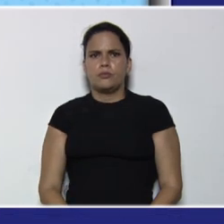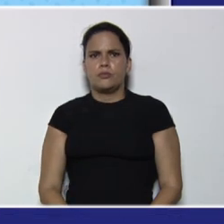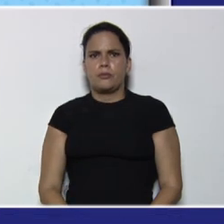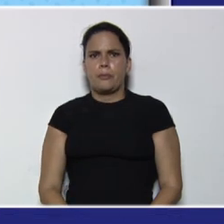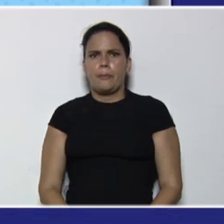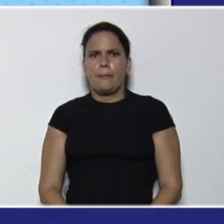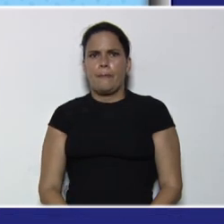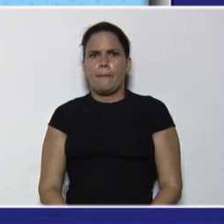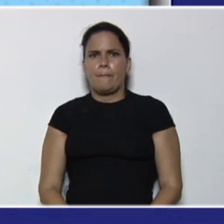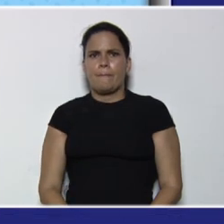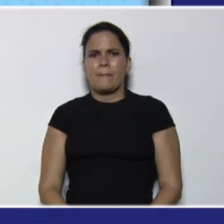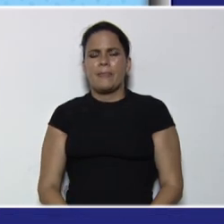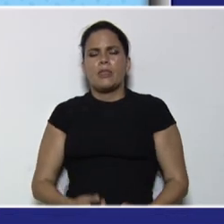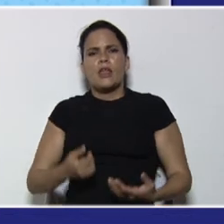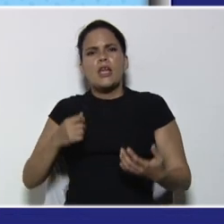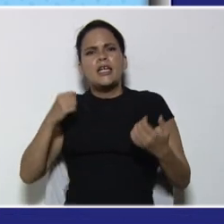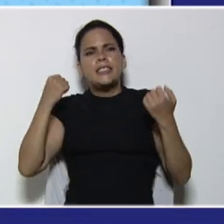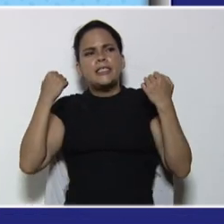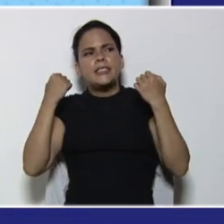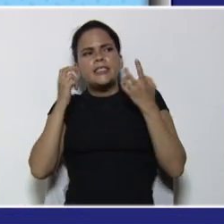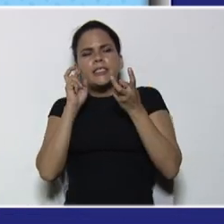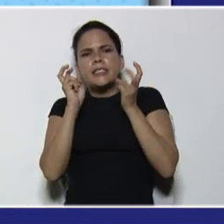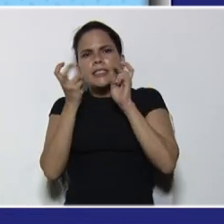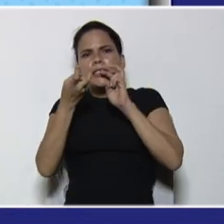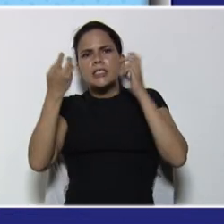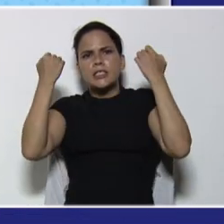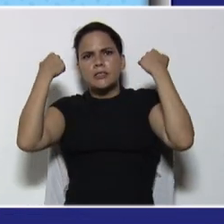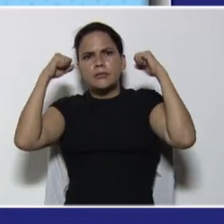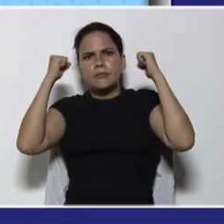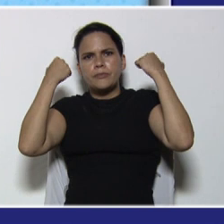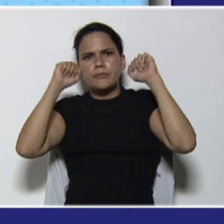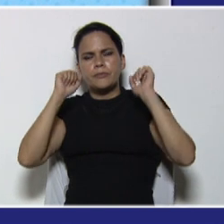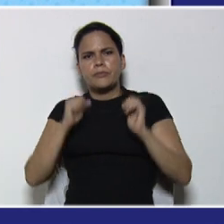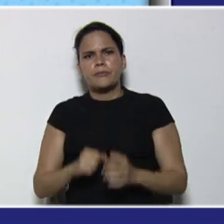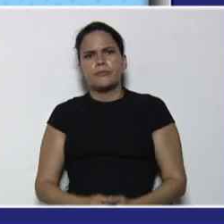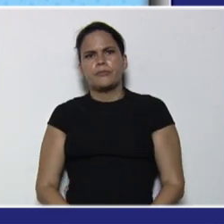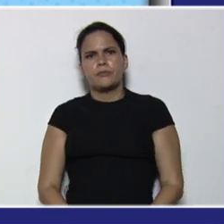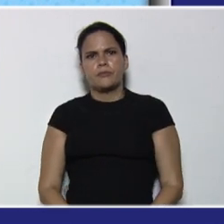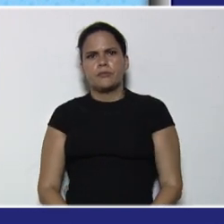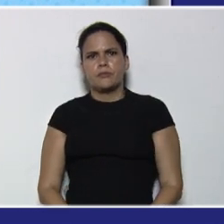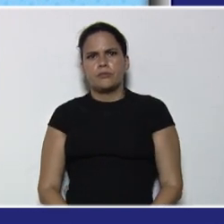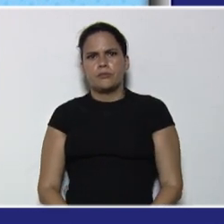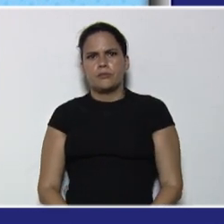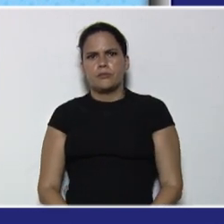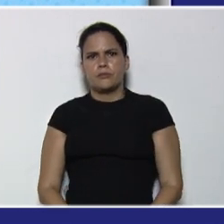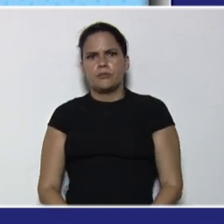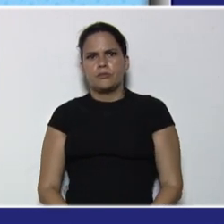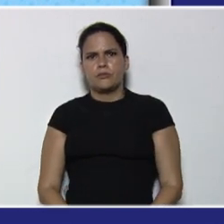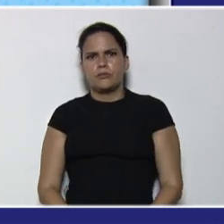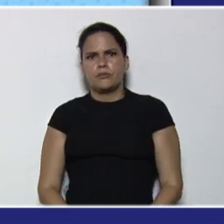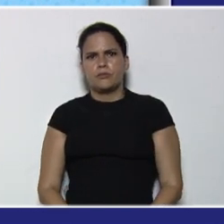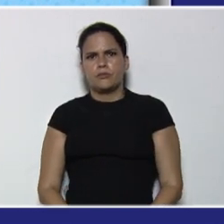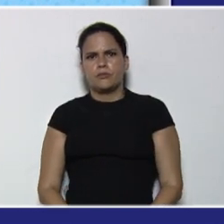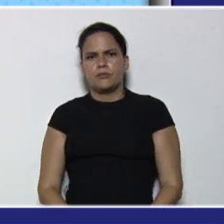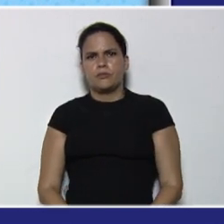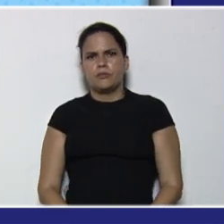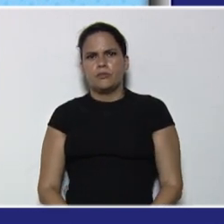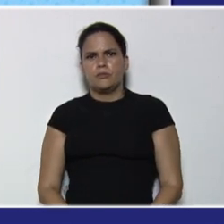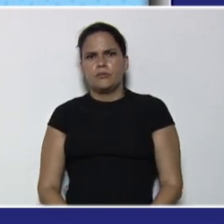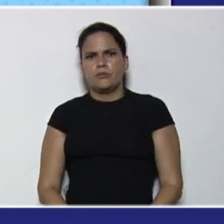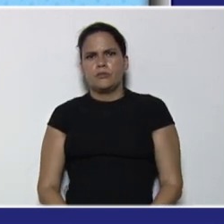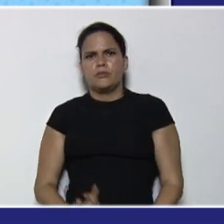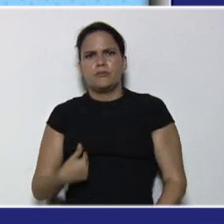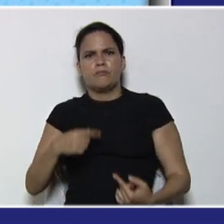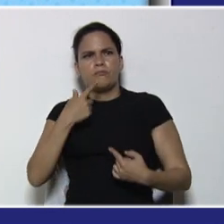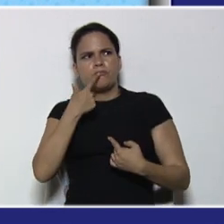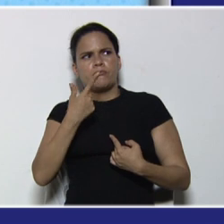práctico de ecuaciones de primer grado. Fíjense, un enunciado que expresa una igualdad